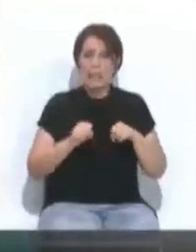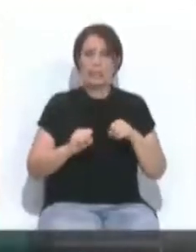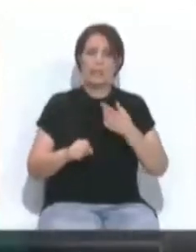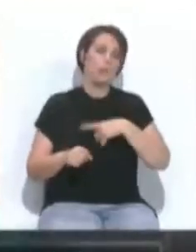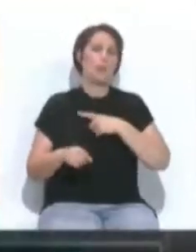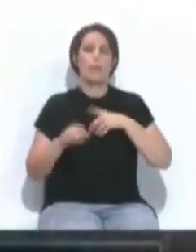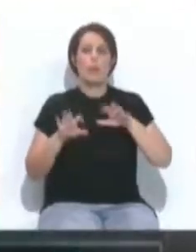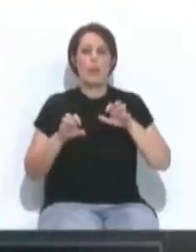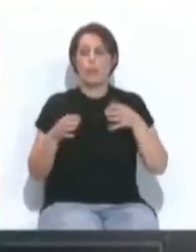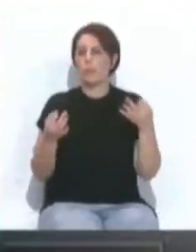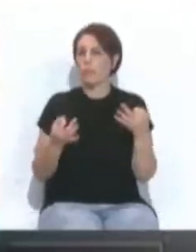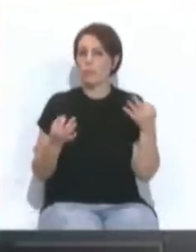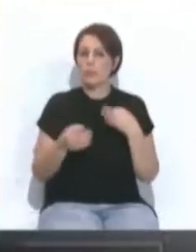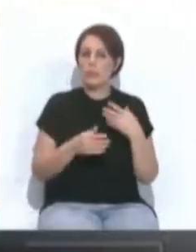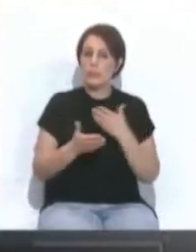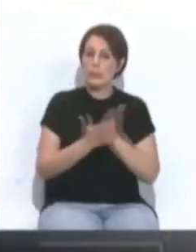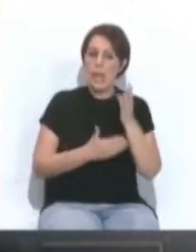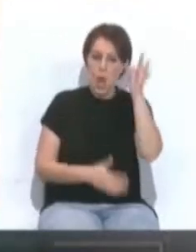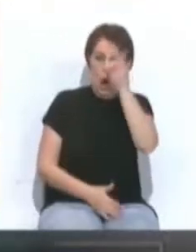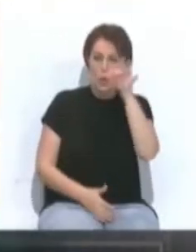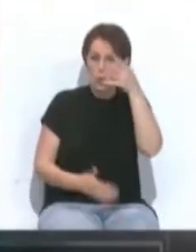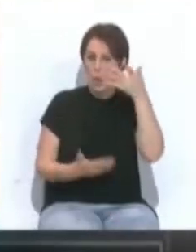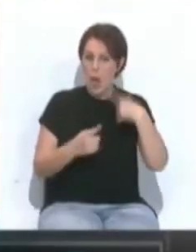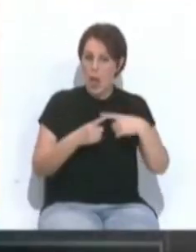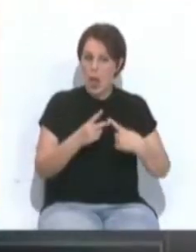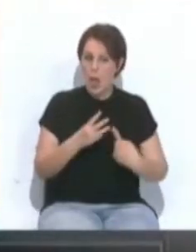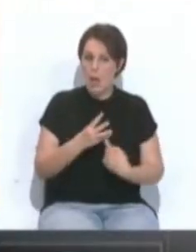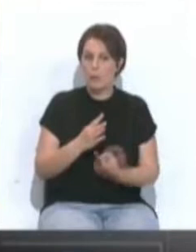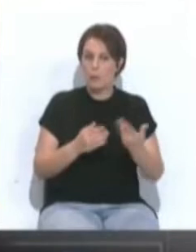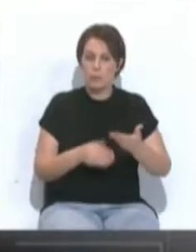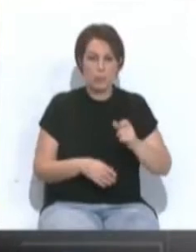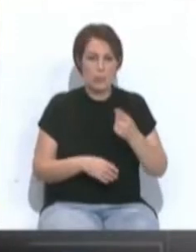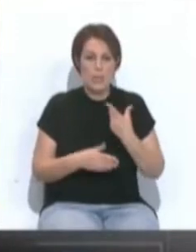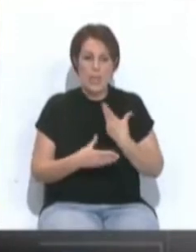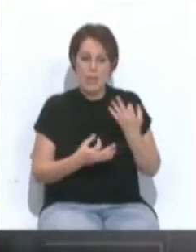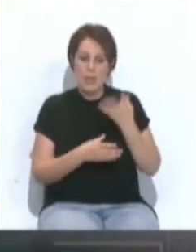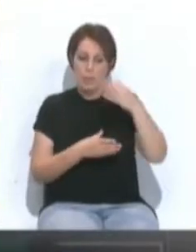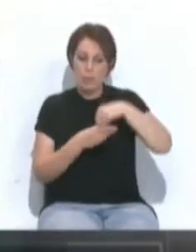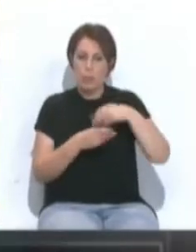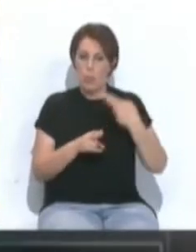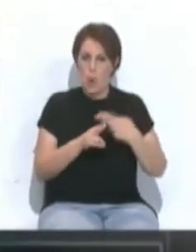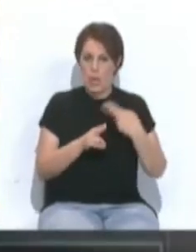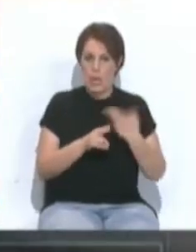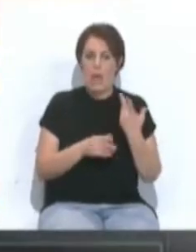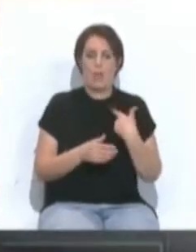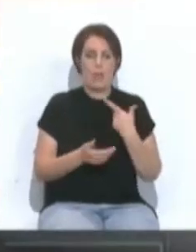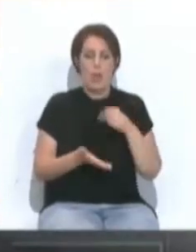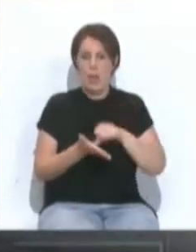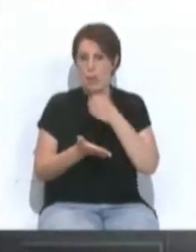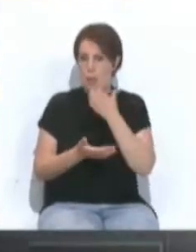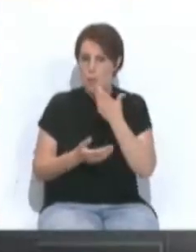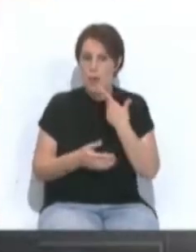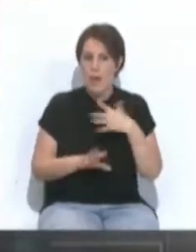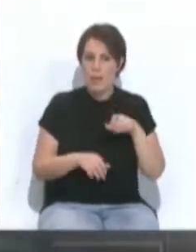aprendiendo no solamente en el plano teórico cuáles son los elementos más importantes que tienen que formar parte de las políticas que ciudades como Cádiz,